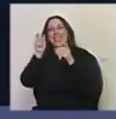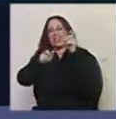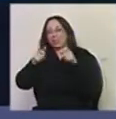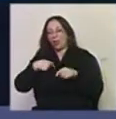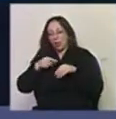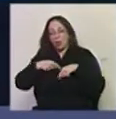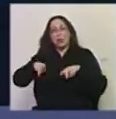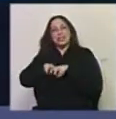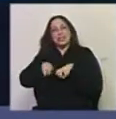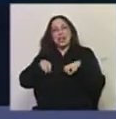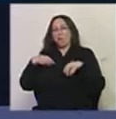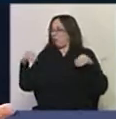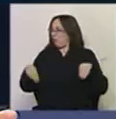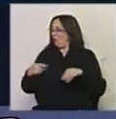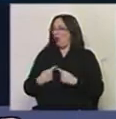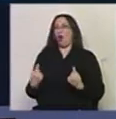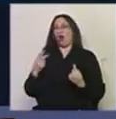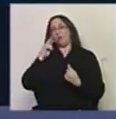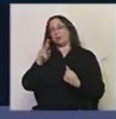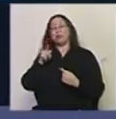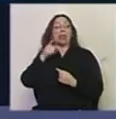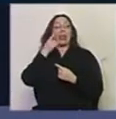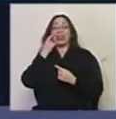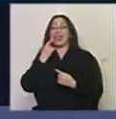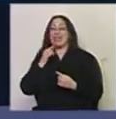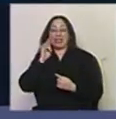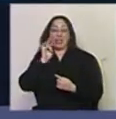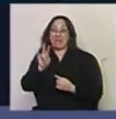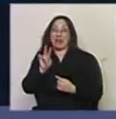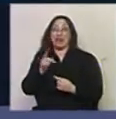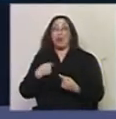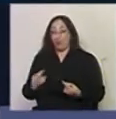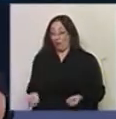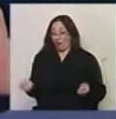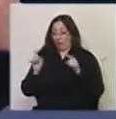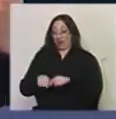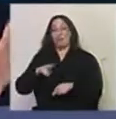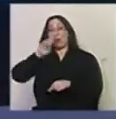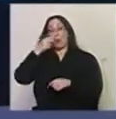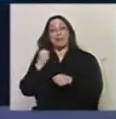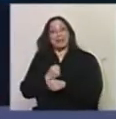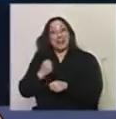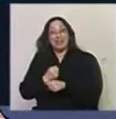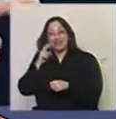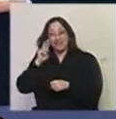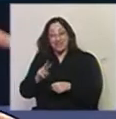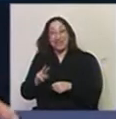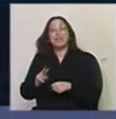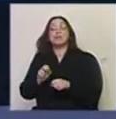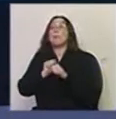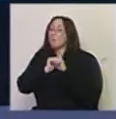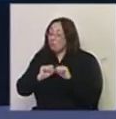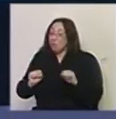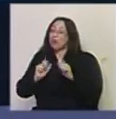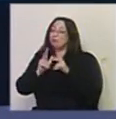estábamos sentados en la platea. Y eso era muy triste de ver. Cuando volví a Uruguay y empecé a trabajar y empezamos a ver esto, te puedo decir que